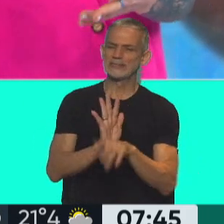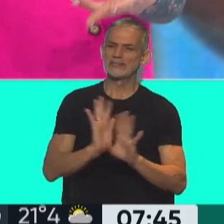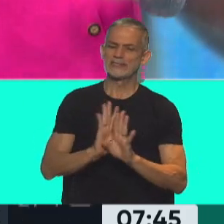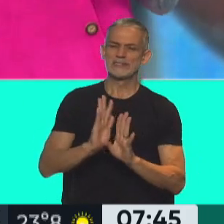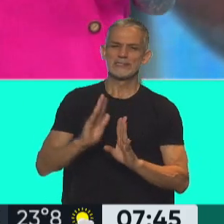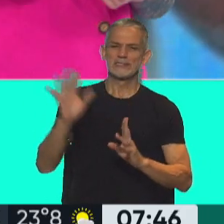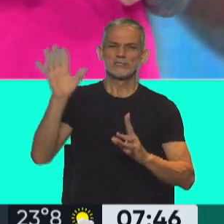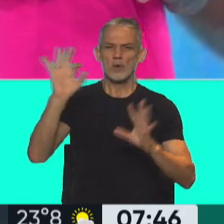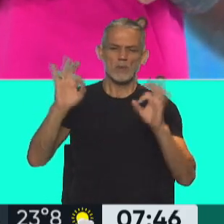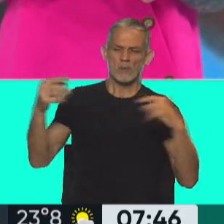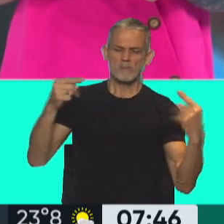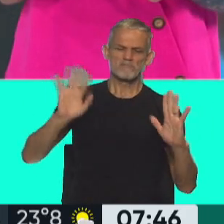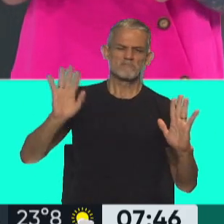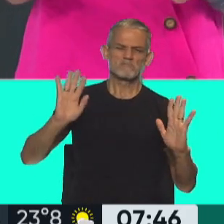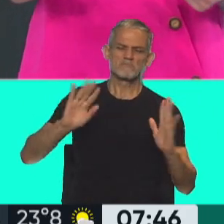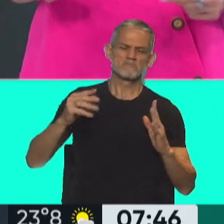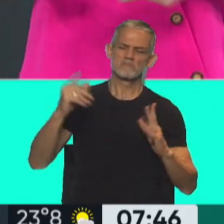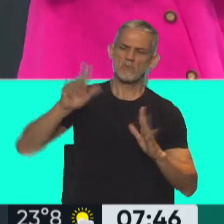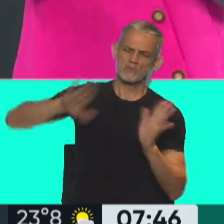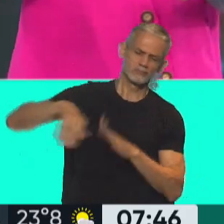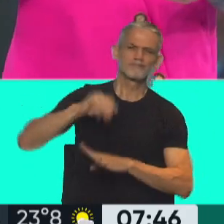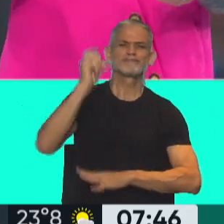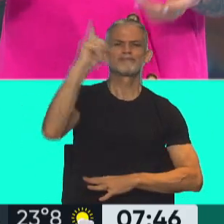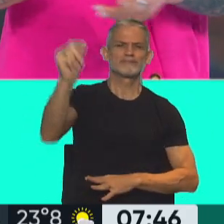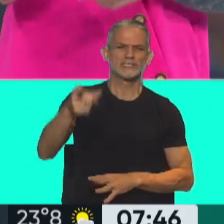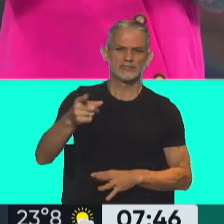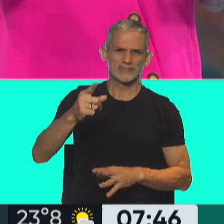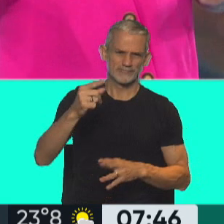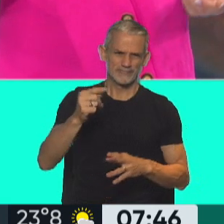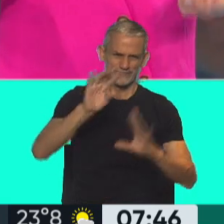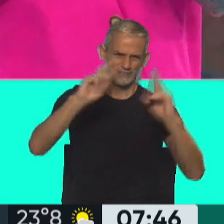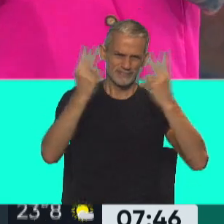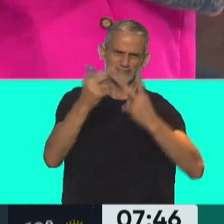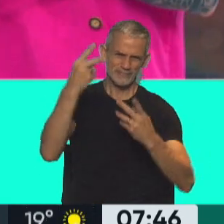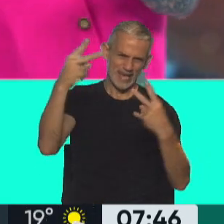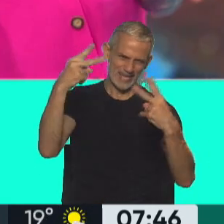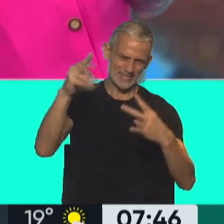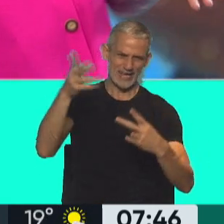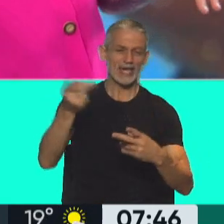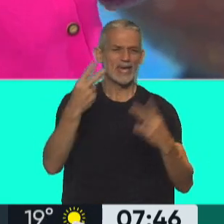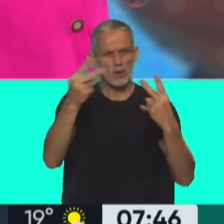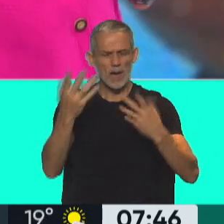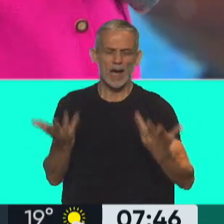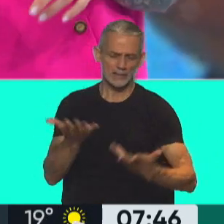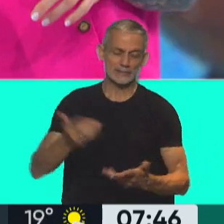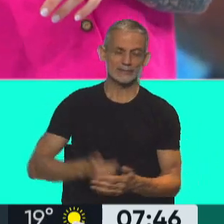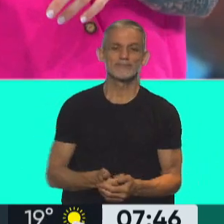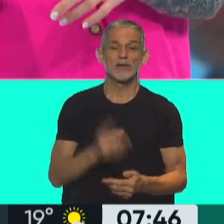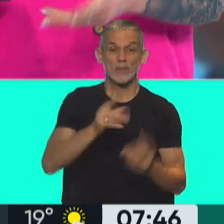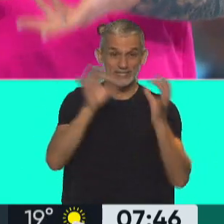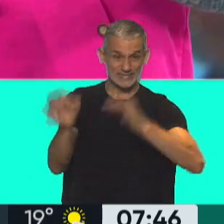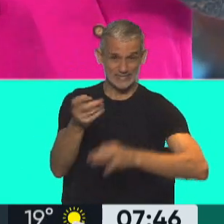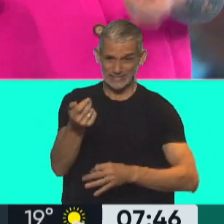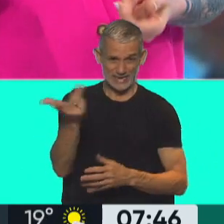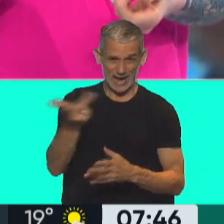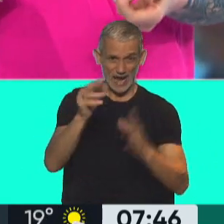diferencias que hay hacia adentro del frente de todos, con una agenda internacional muy intensa. Decías, en un ratito nada más, va a estar llegando a